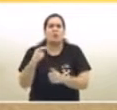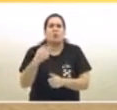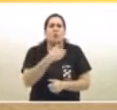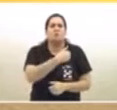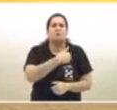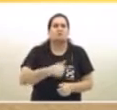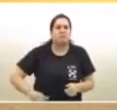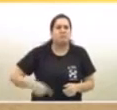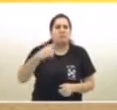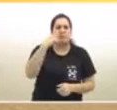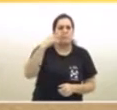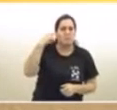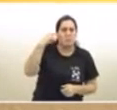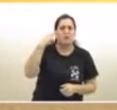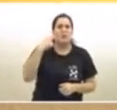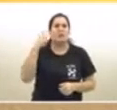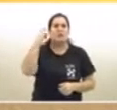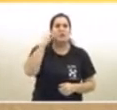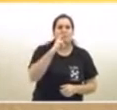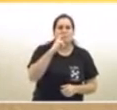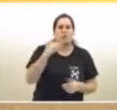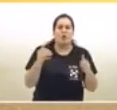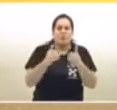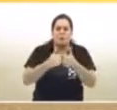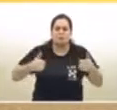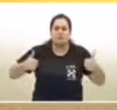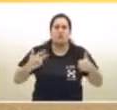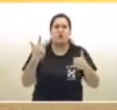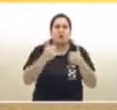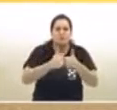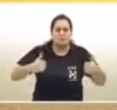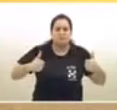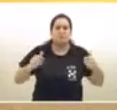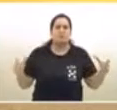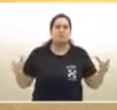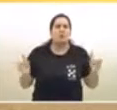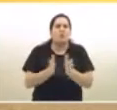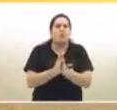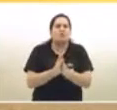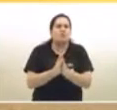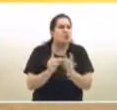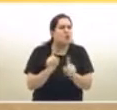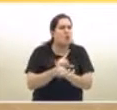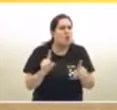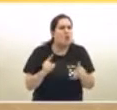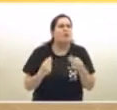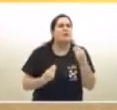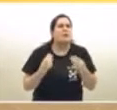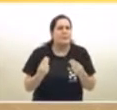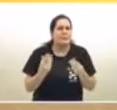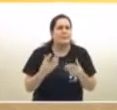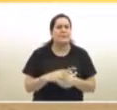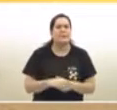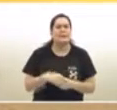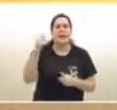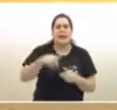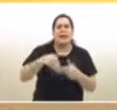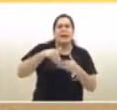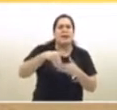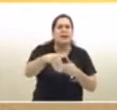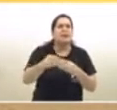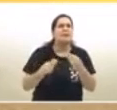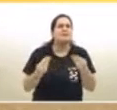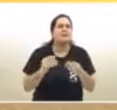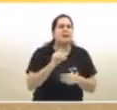Gobernador anunciando la nueva etapa de cuarentena. Si esto responde a una lógica que se va a seguir así de aquí en más, donde